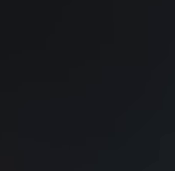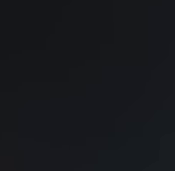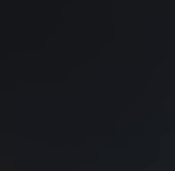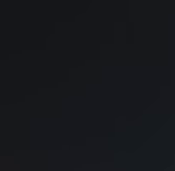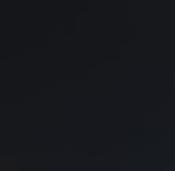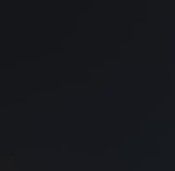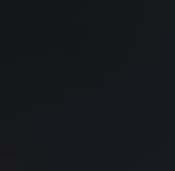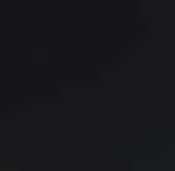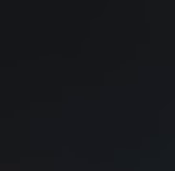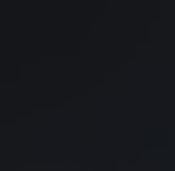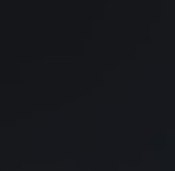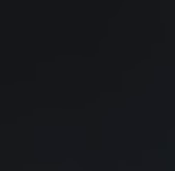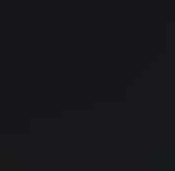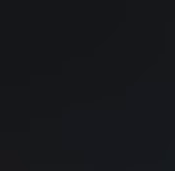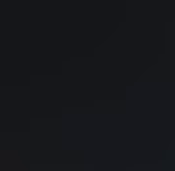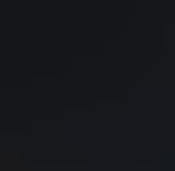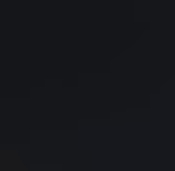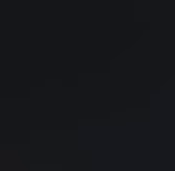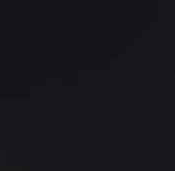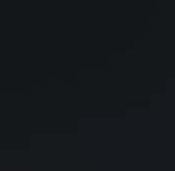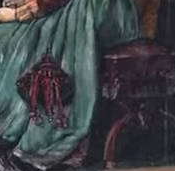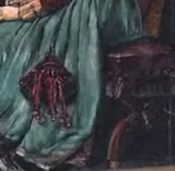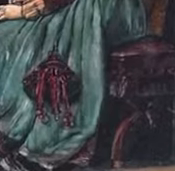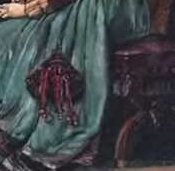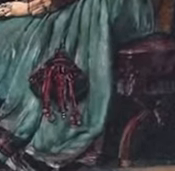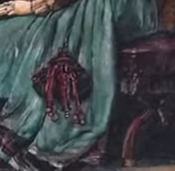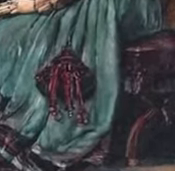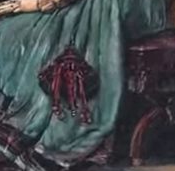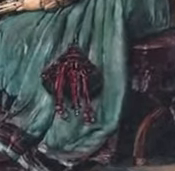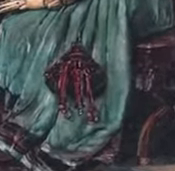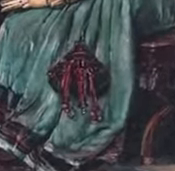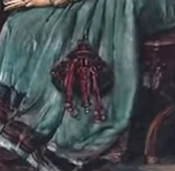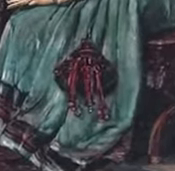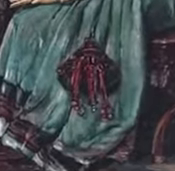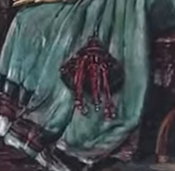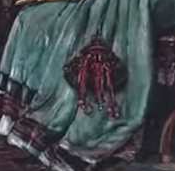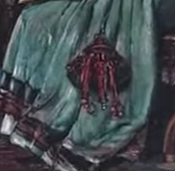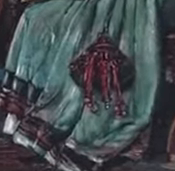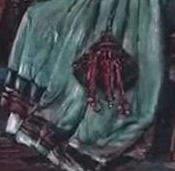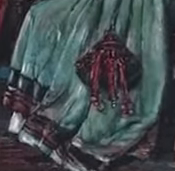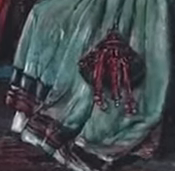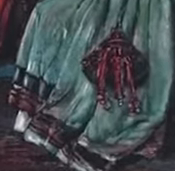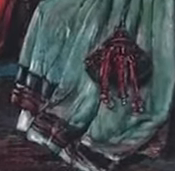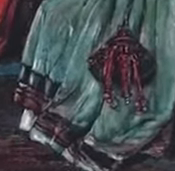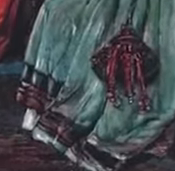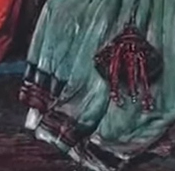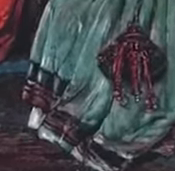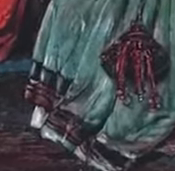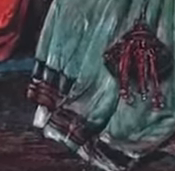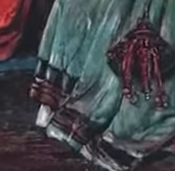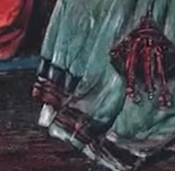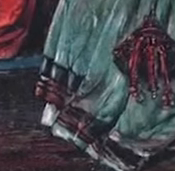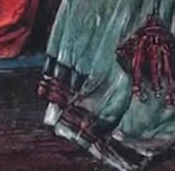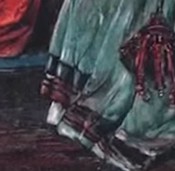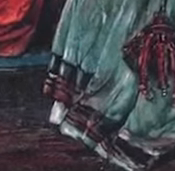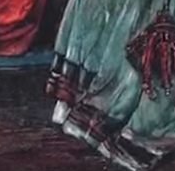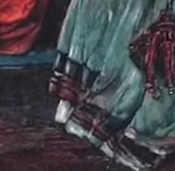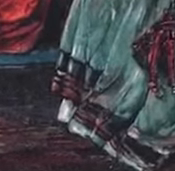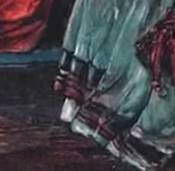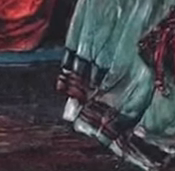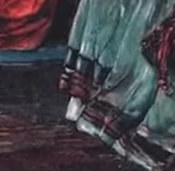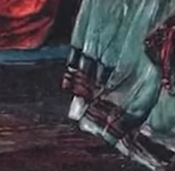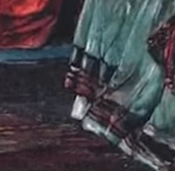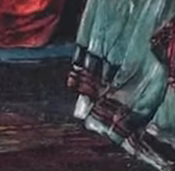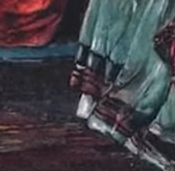en torno a aspectos como su fecha y lugar de nacimiento, Cristóbal Colón fue un personaje de vital importancia en la aproximación de